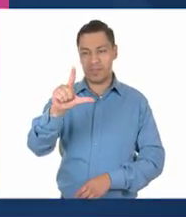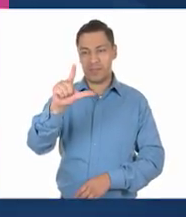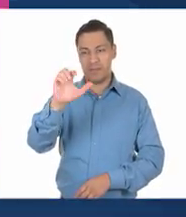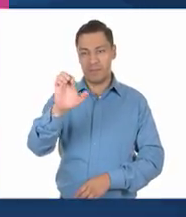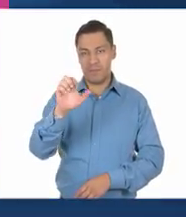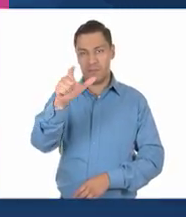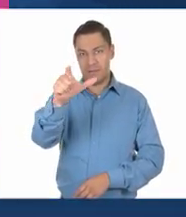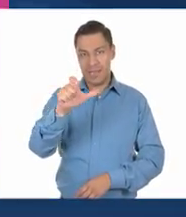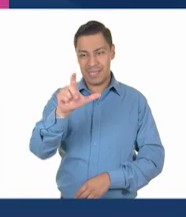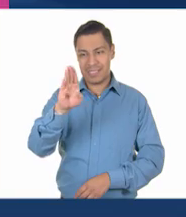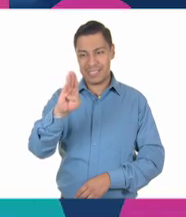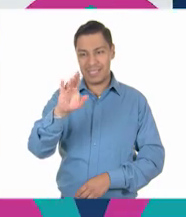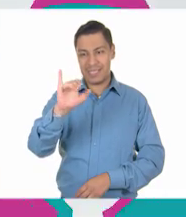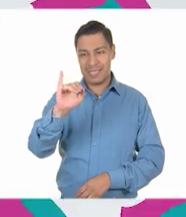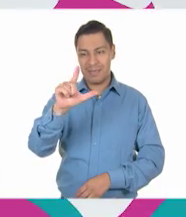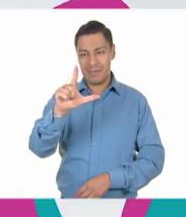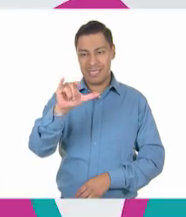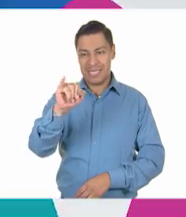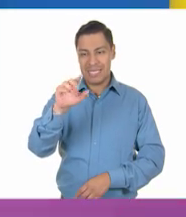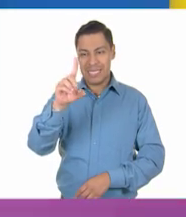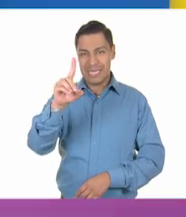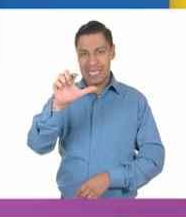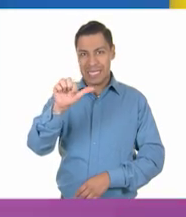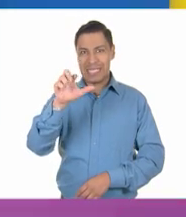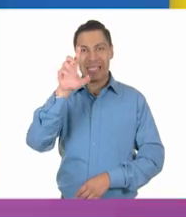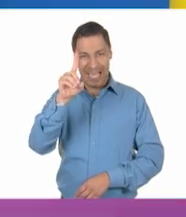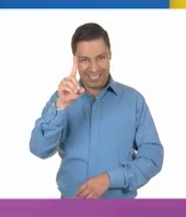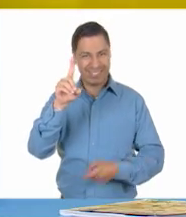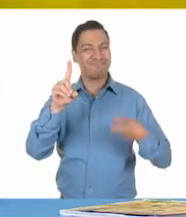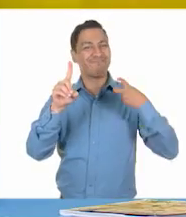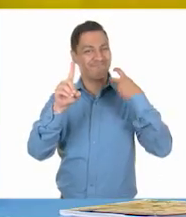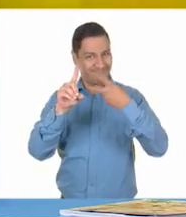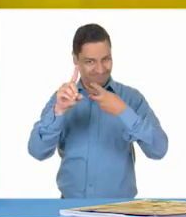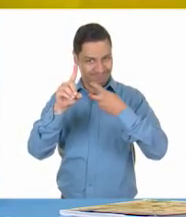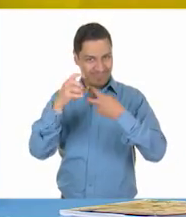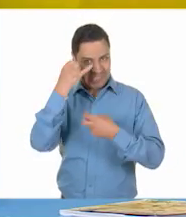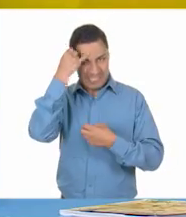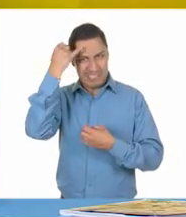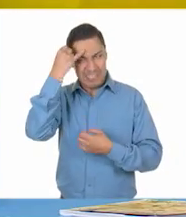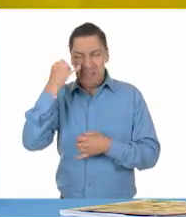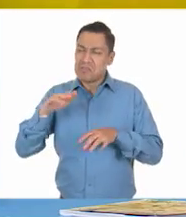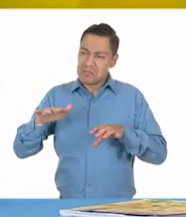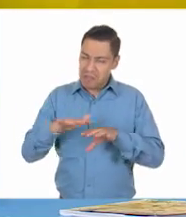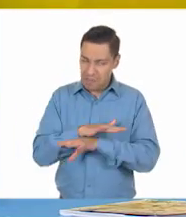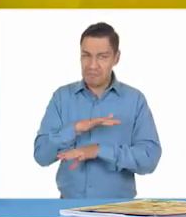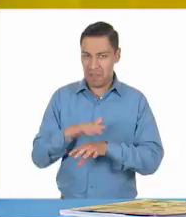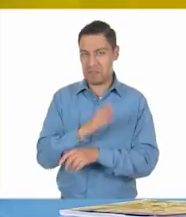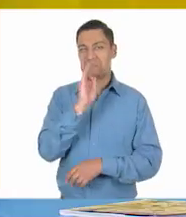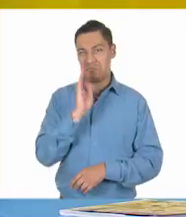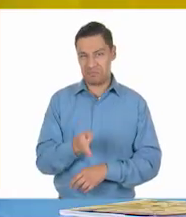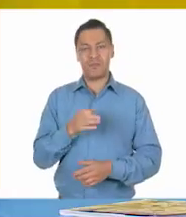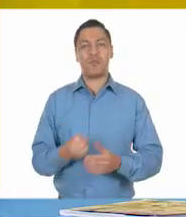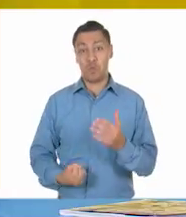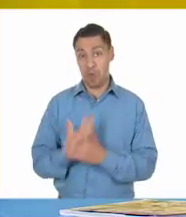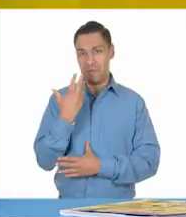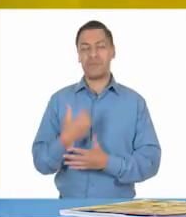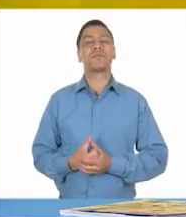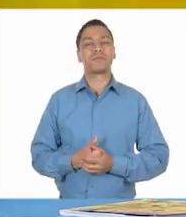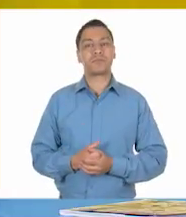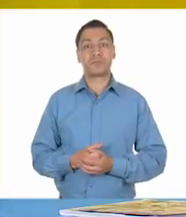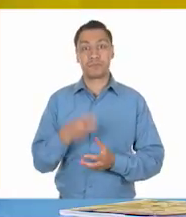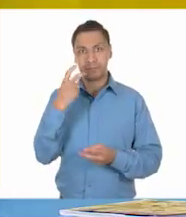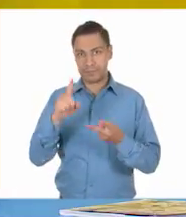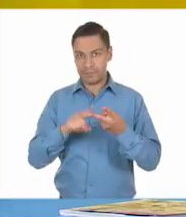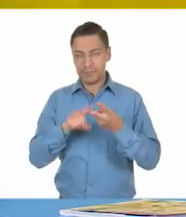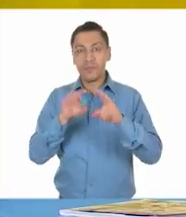¡Muy bien! ¡Voy ganando una! ¡Sí! Muy bien, pues vamos con la siguiente, la número dos. Es importante que una